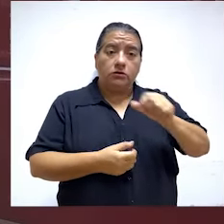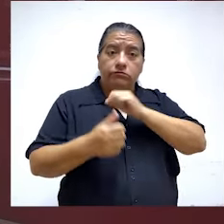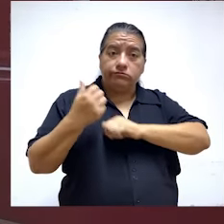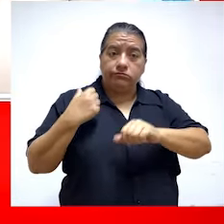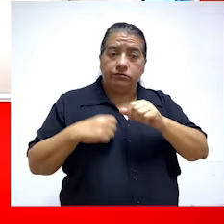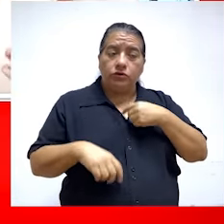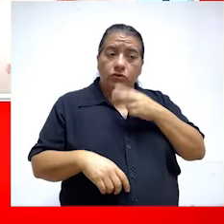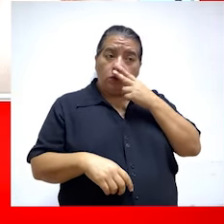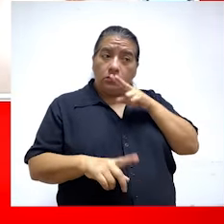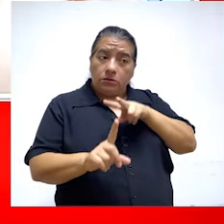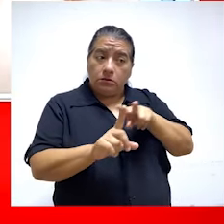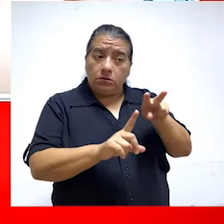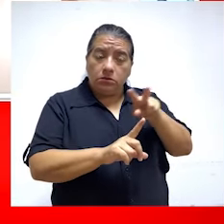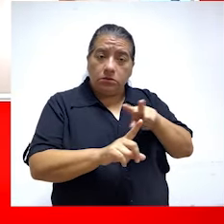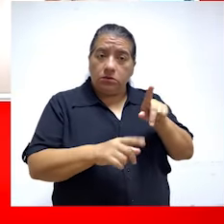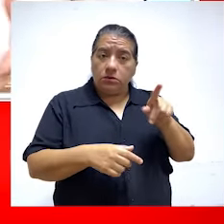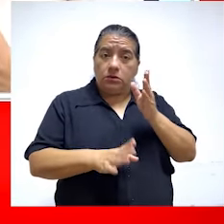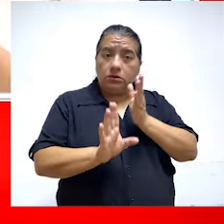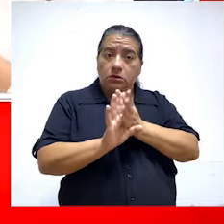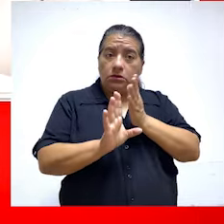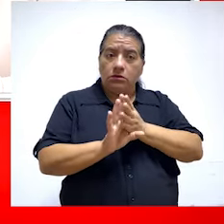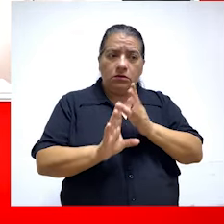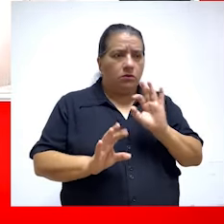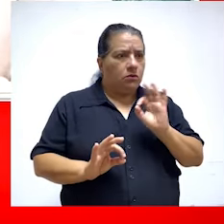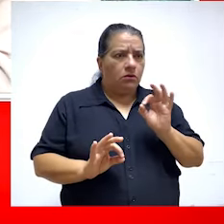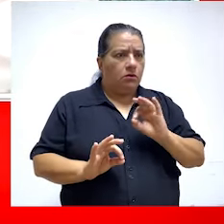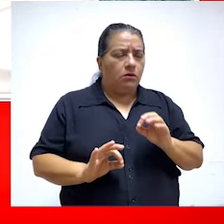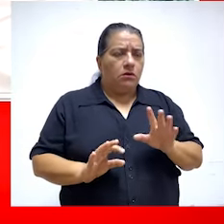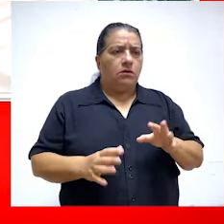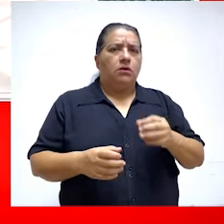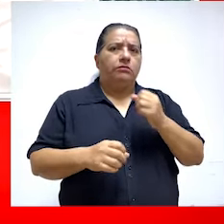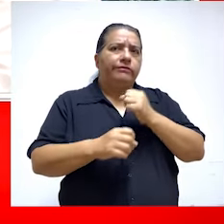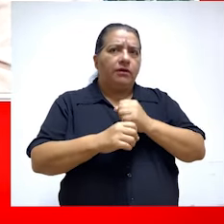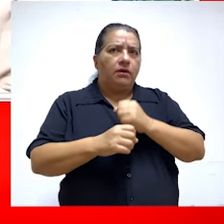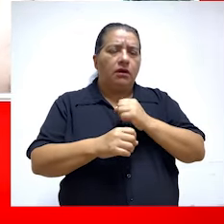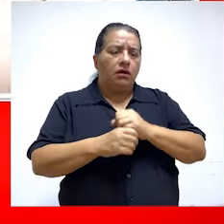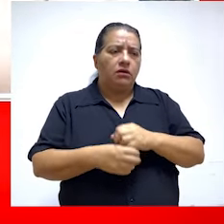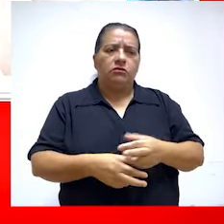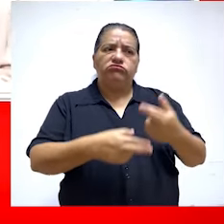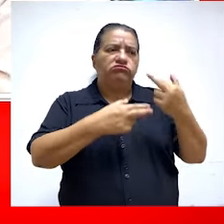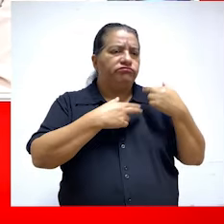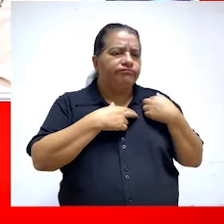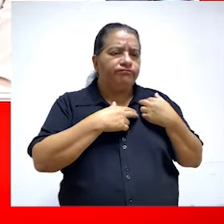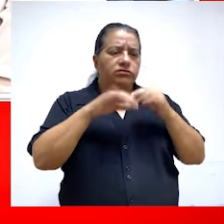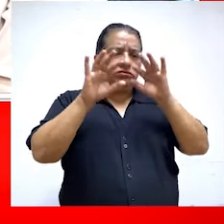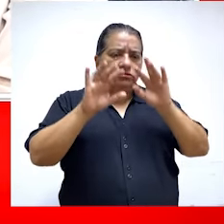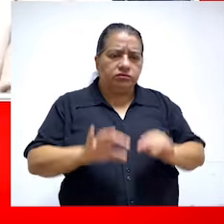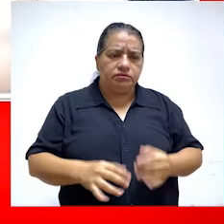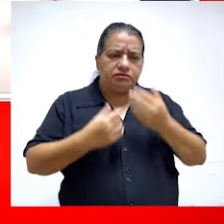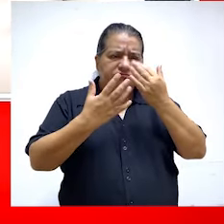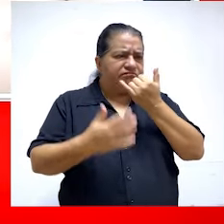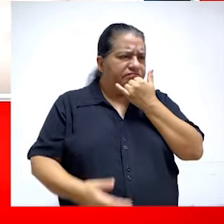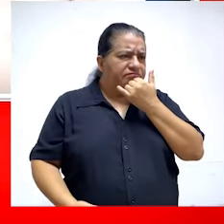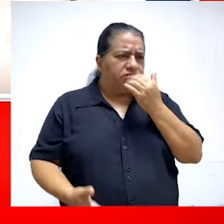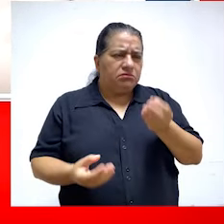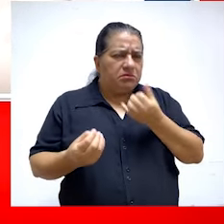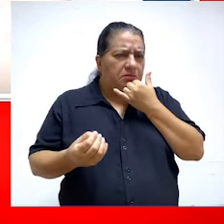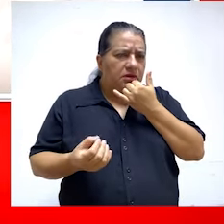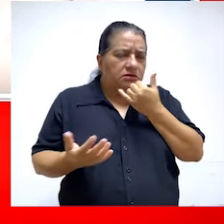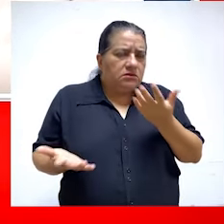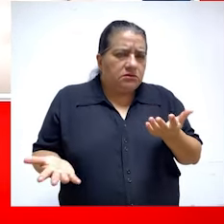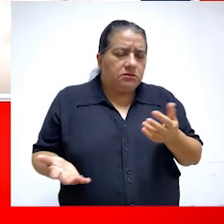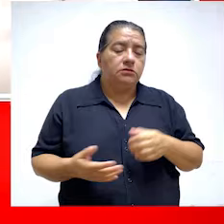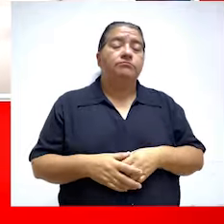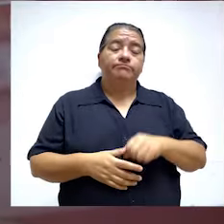a las víctimas. Y de acuerdo a lo que ustedes han podido observar, estos psicólogos no están cumpliendo su trabajo, no están elaborando estos informes. ¿A qué se debe